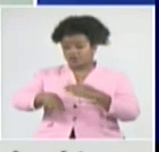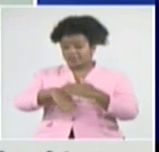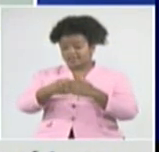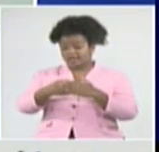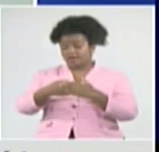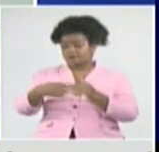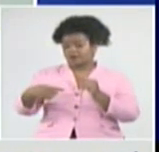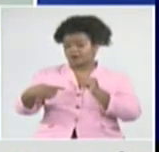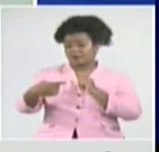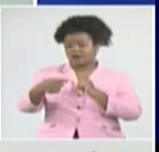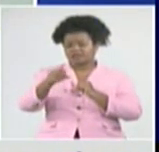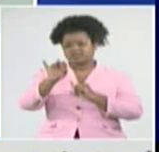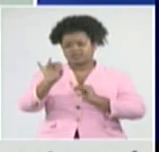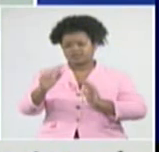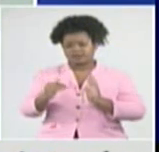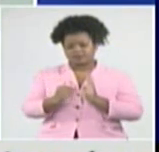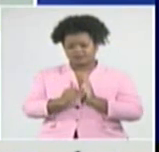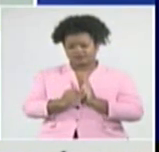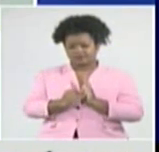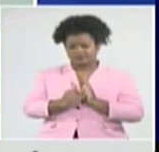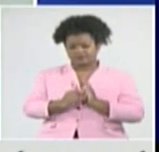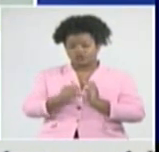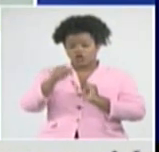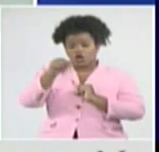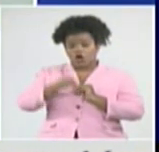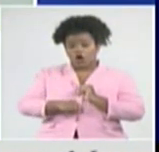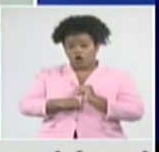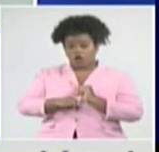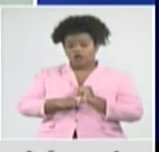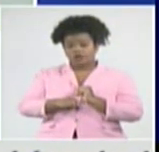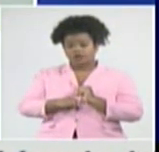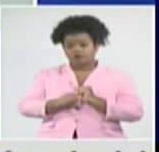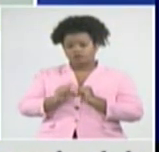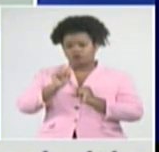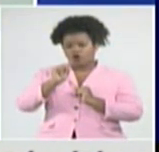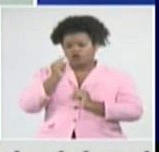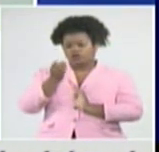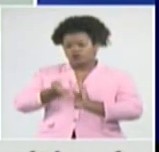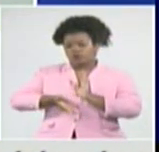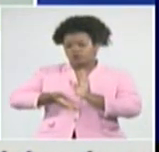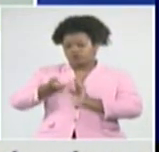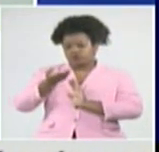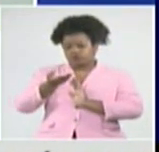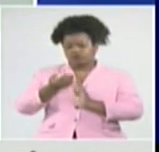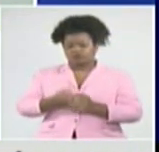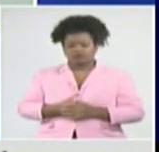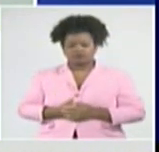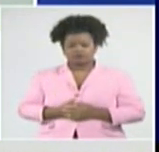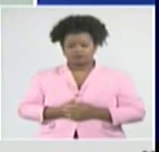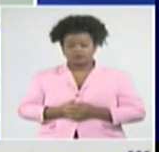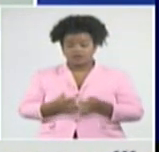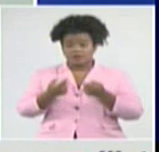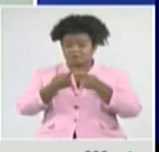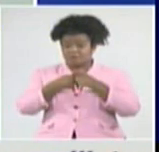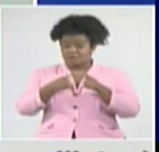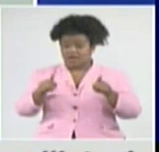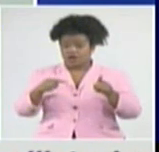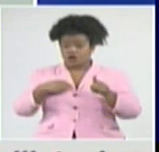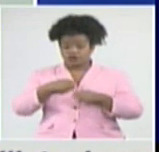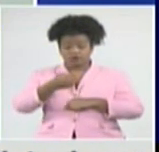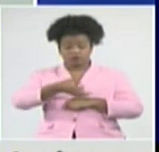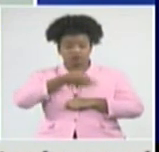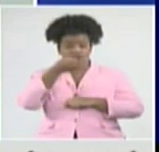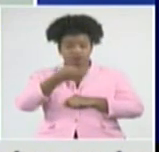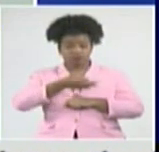261 casos autóctonos más que el día anterior, aunque como dije anteriormente, por